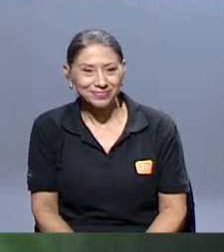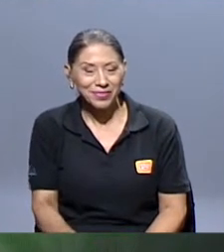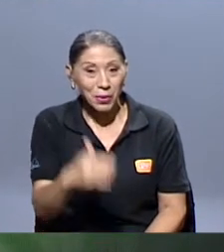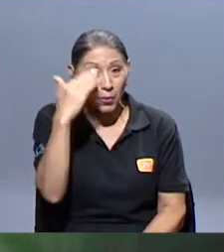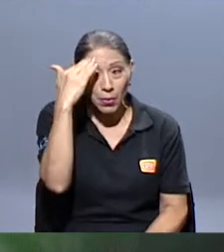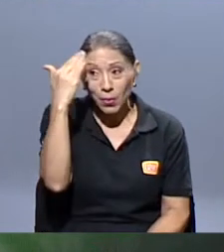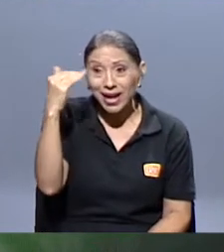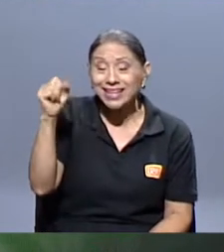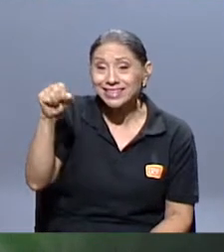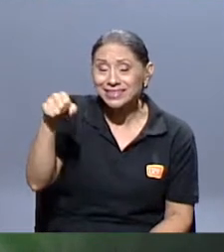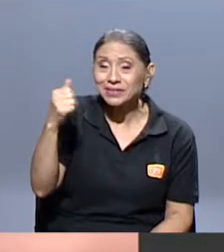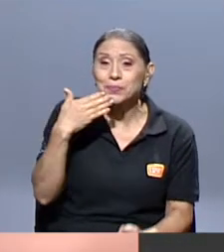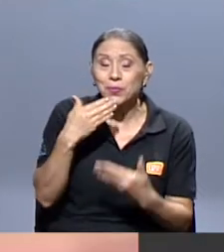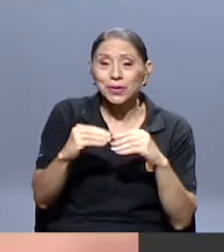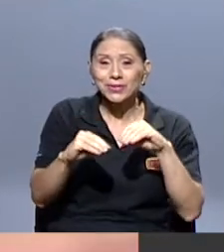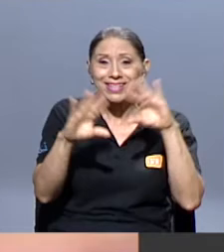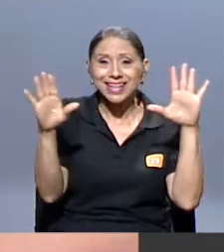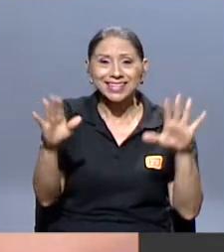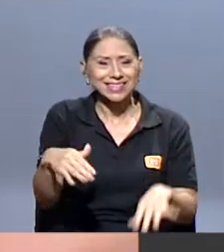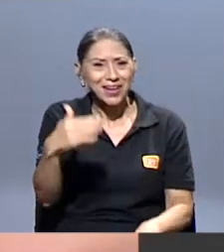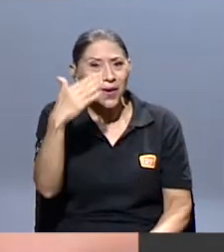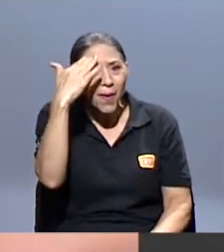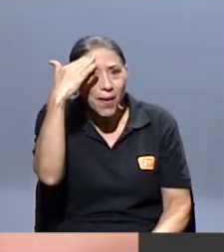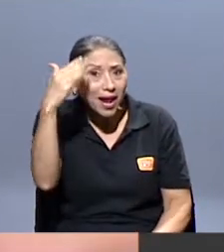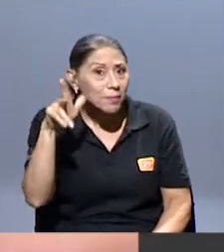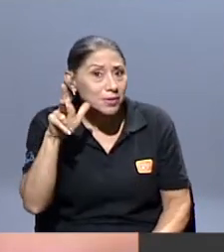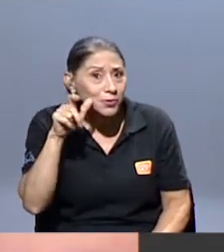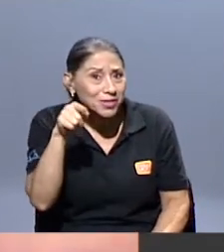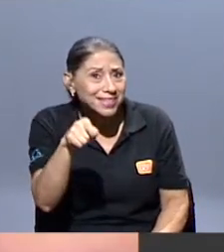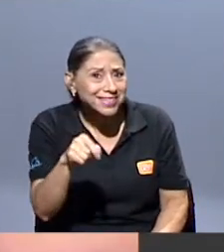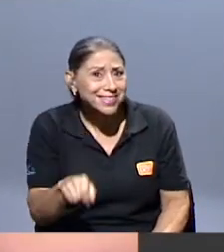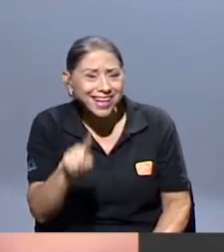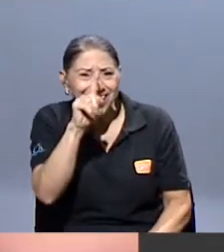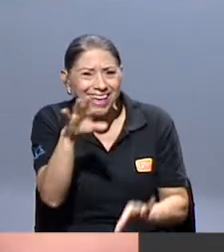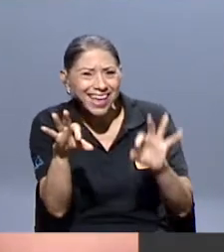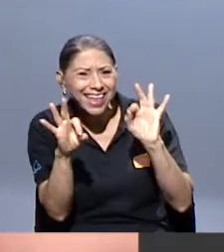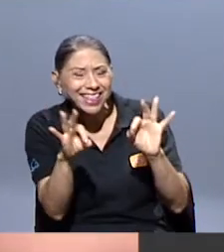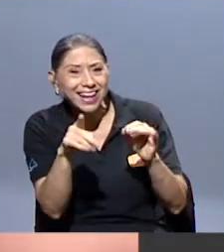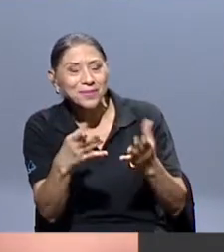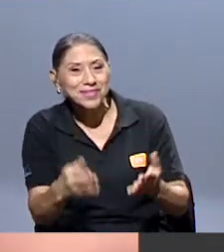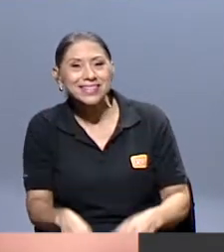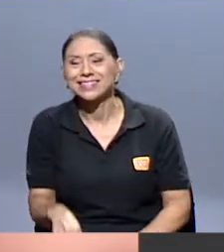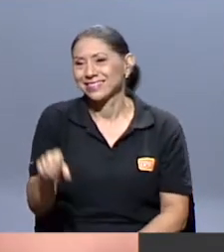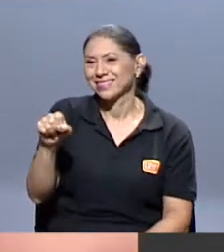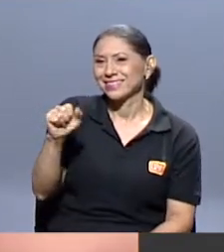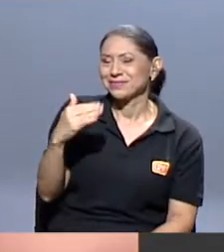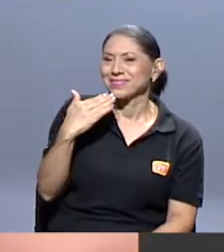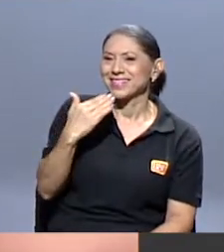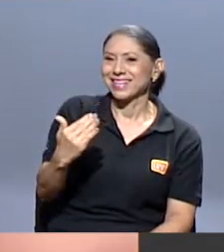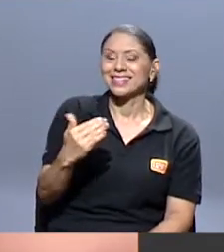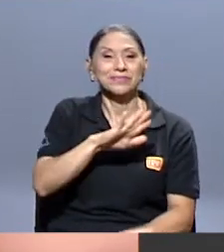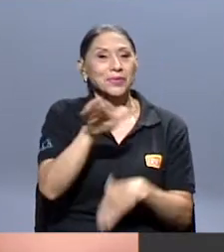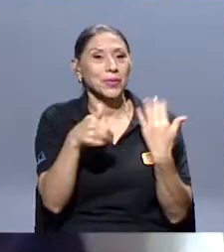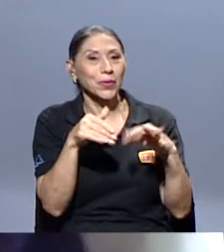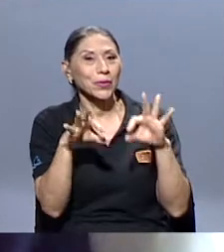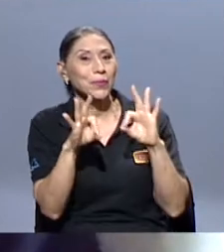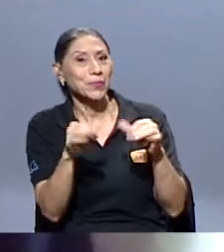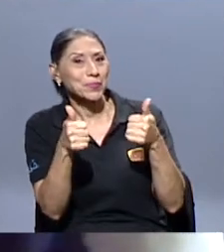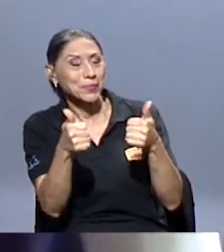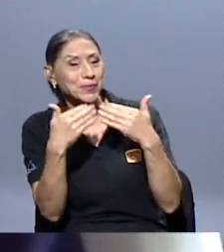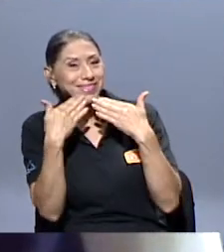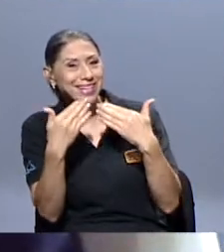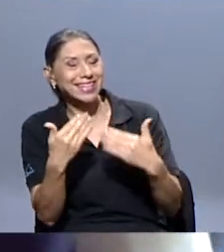Hola, hola, hola, hola, me escuchas. ¿Qué tal Andrés? ¿Cómo estás? Muchas gracias. Todo bien, muchas gracias. ¿Cómo está?